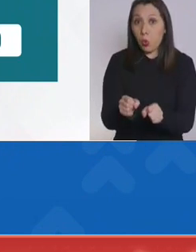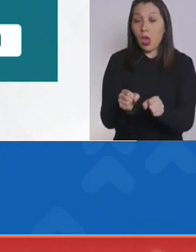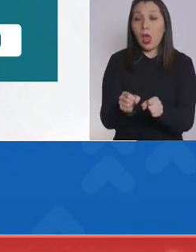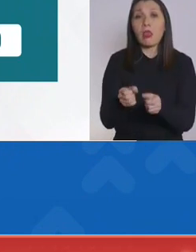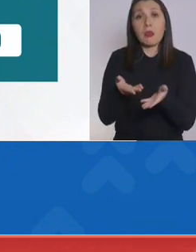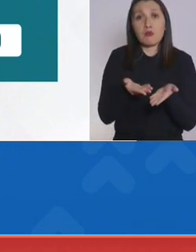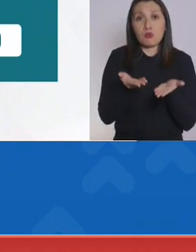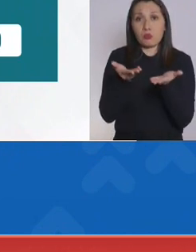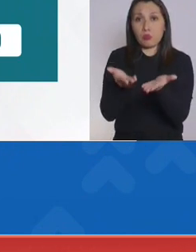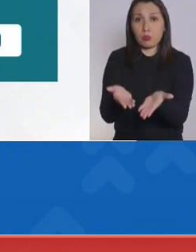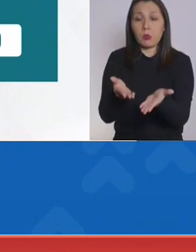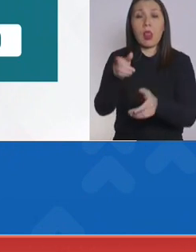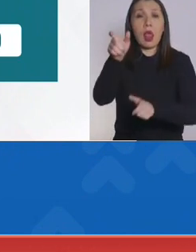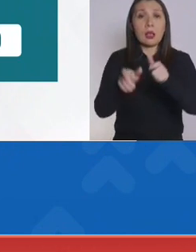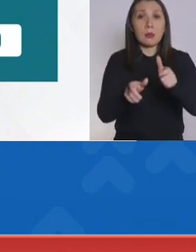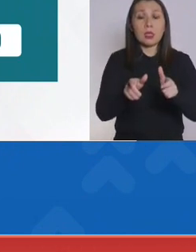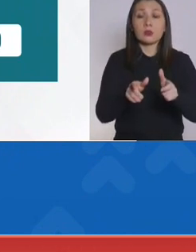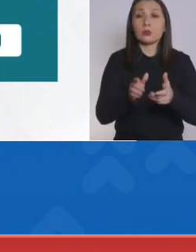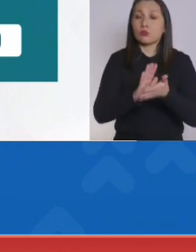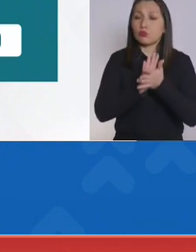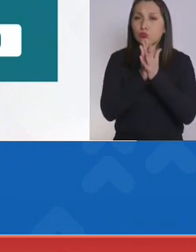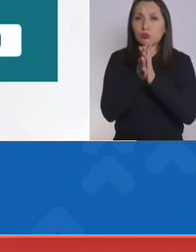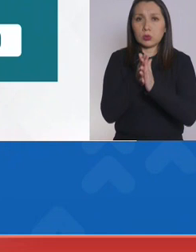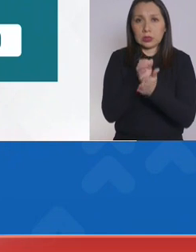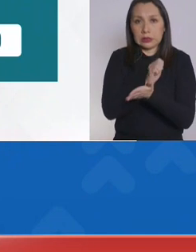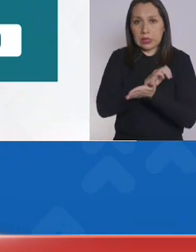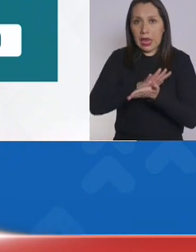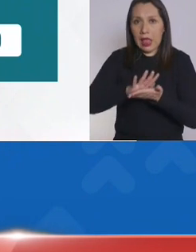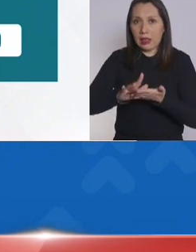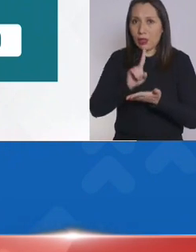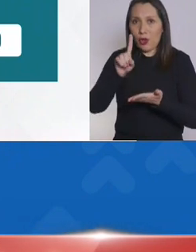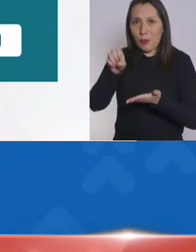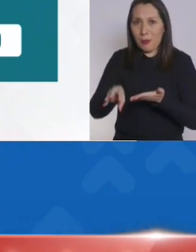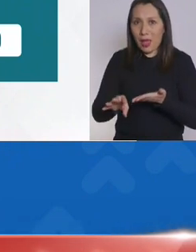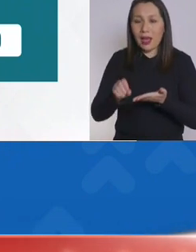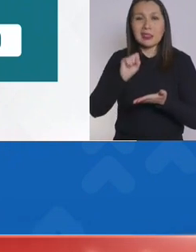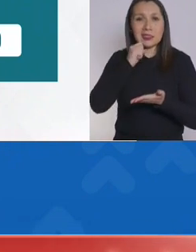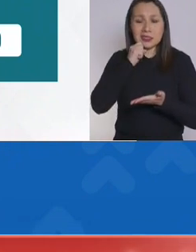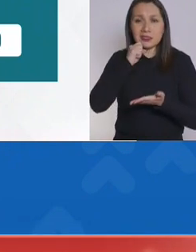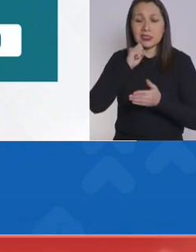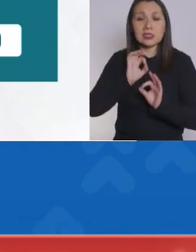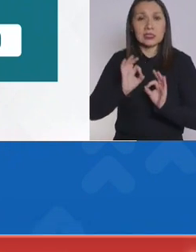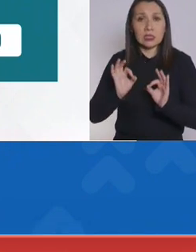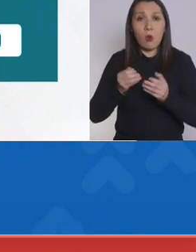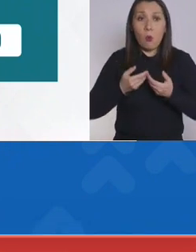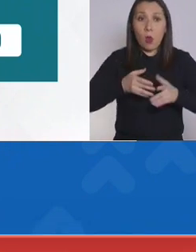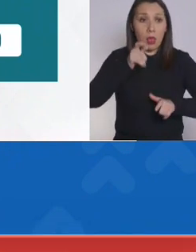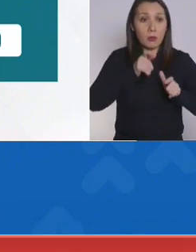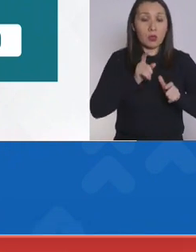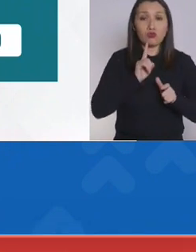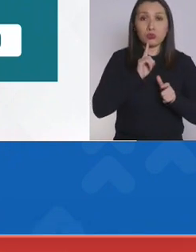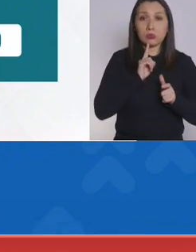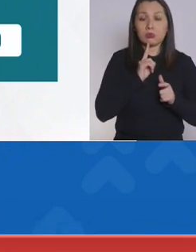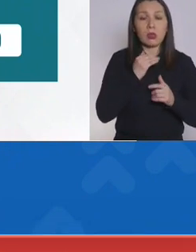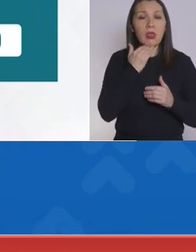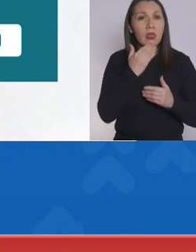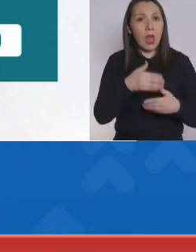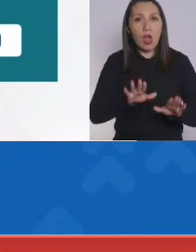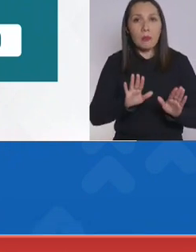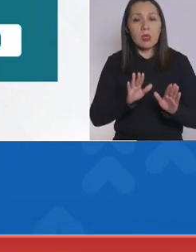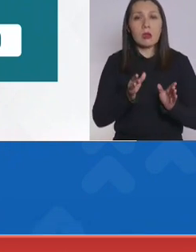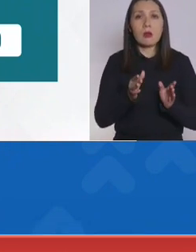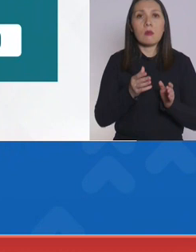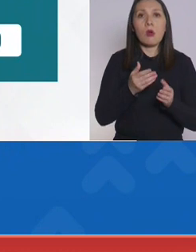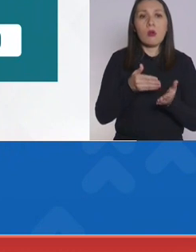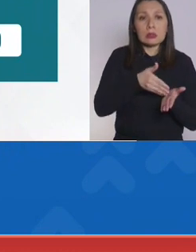disponibles para la ciudadanía y totalmente gratis. ¿Para qué? Para que cualquier ciudadano, independiente de la